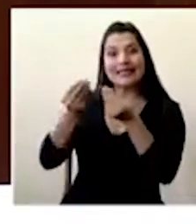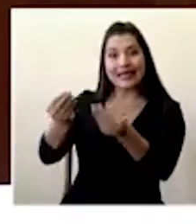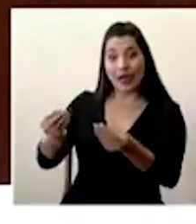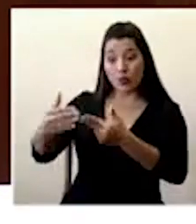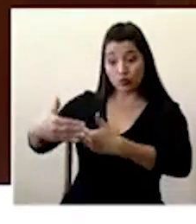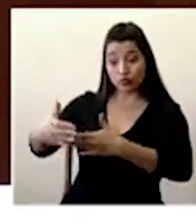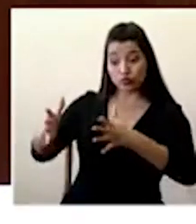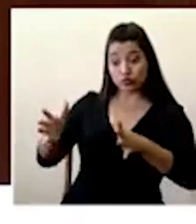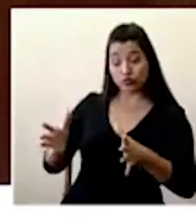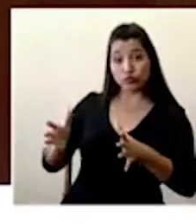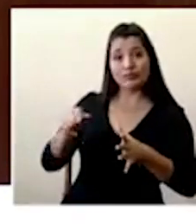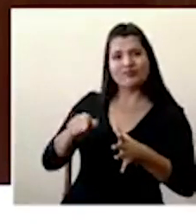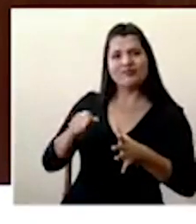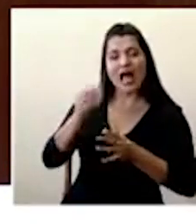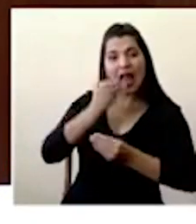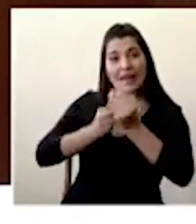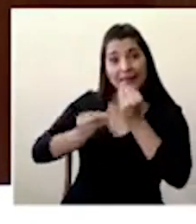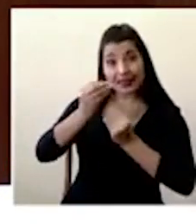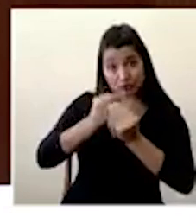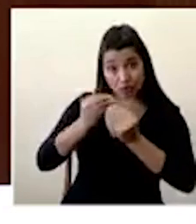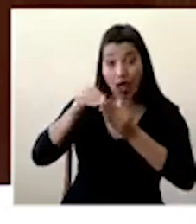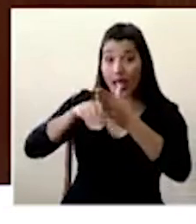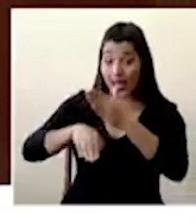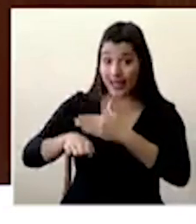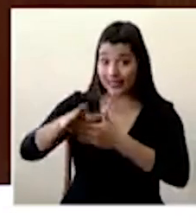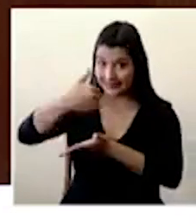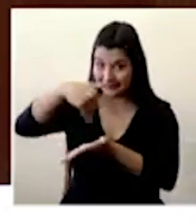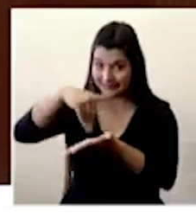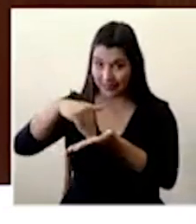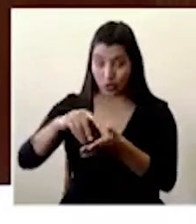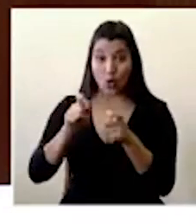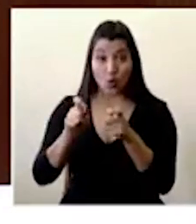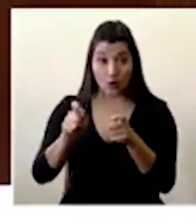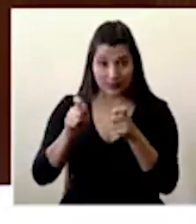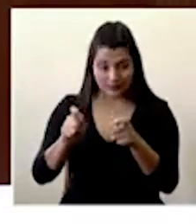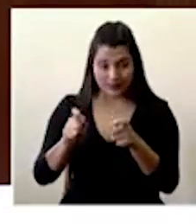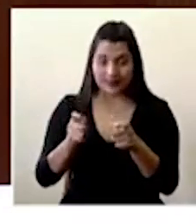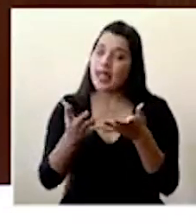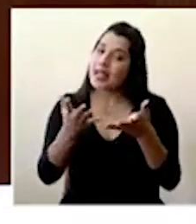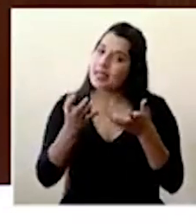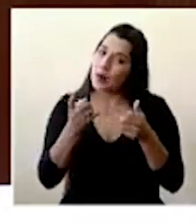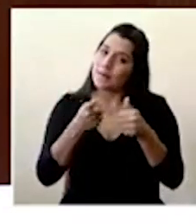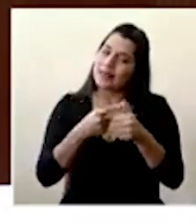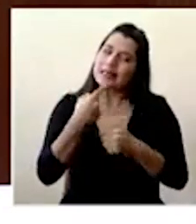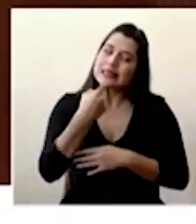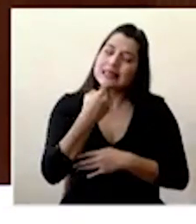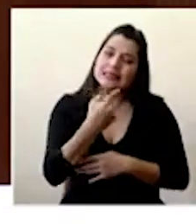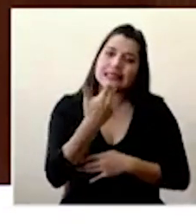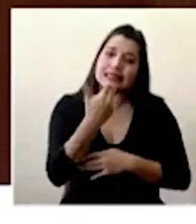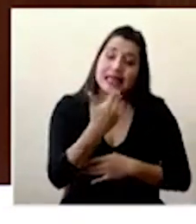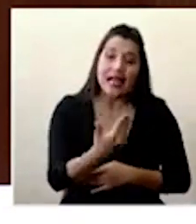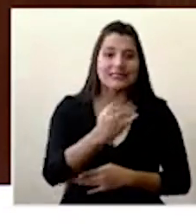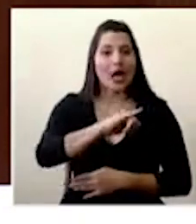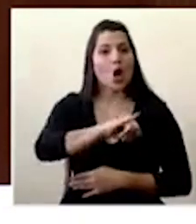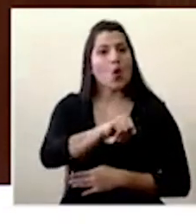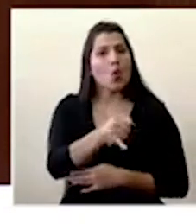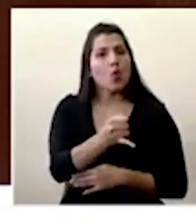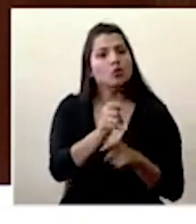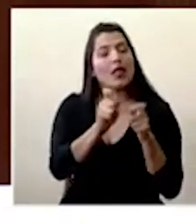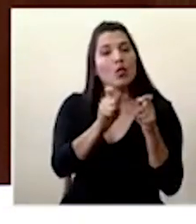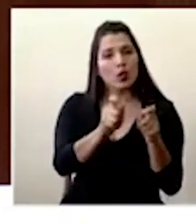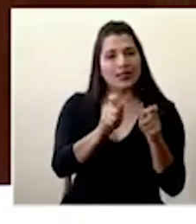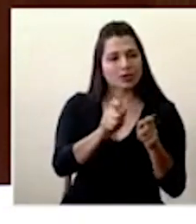alimentación en los centros educativos y quiero iniciar también agradeciendo a las juntas de educación que hacen ese trabajo